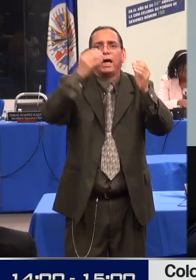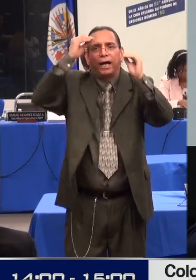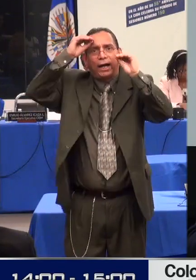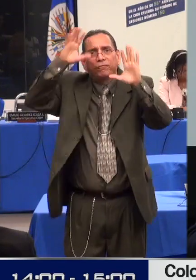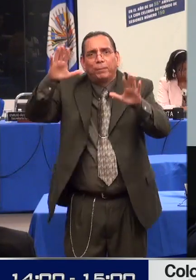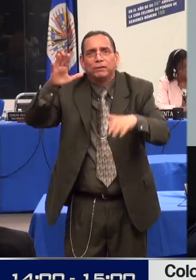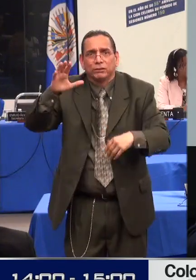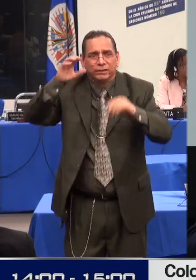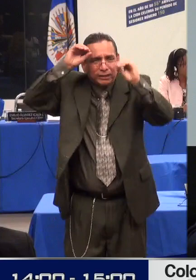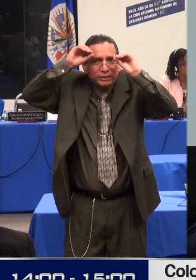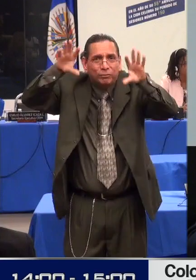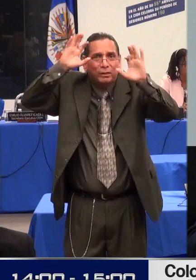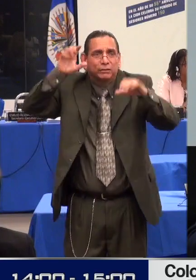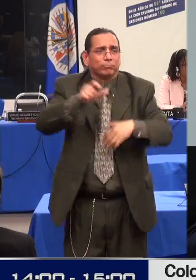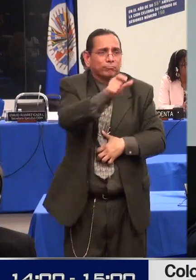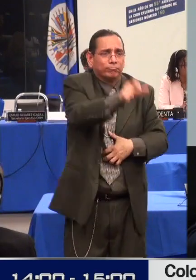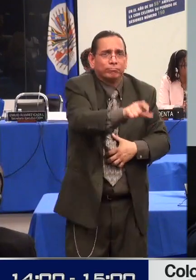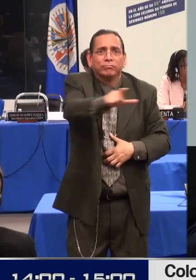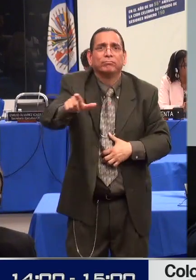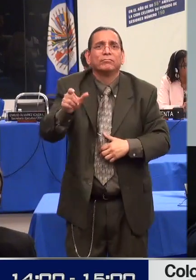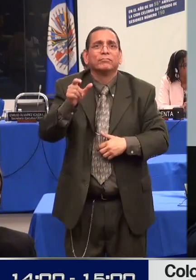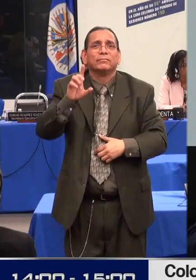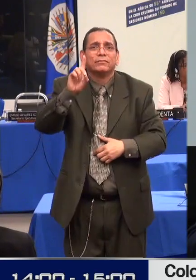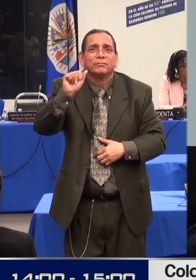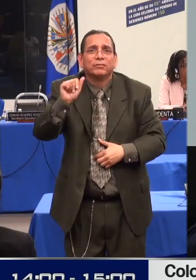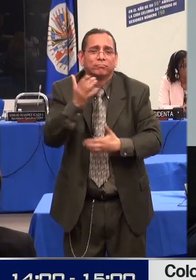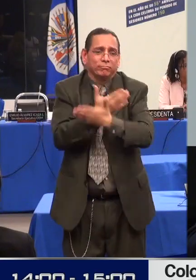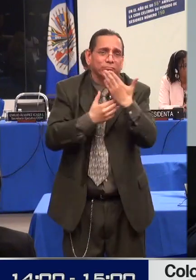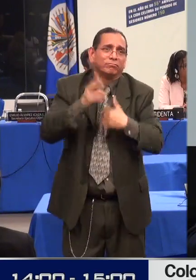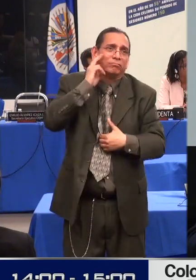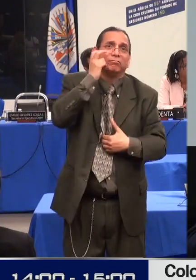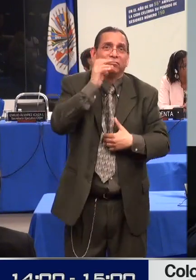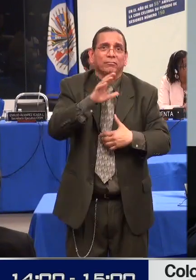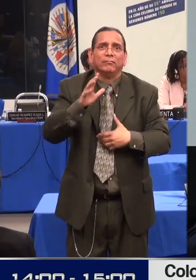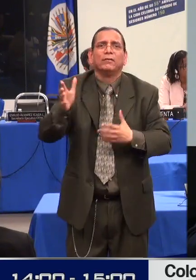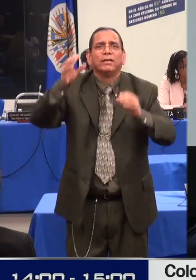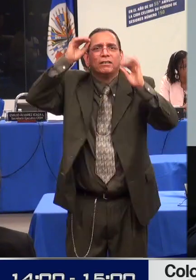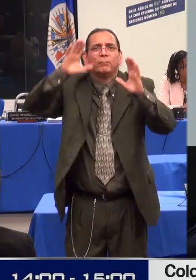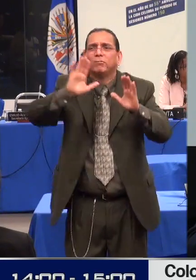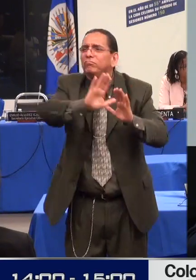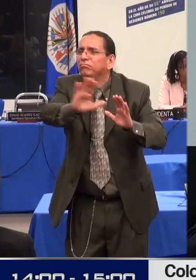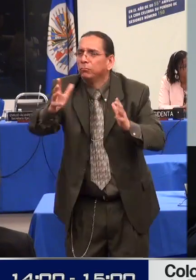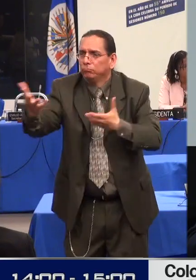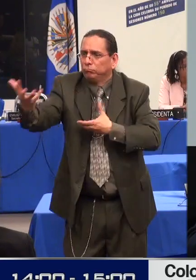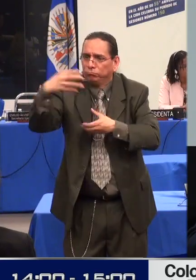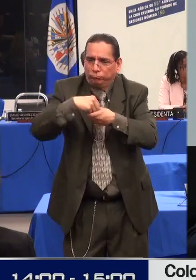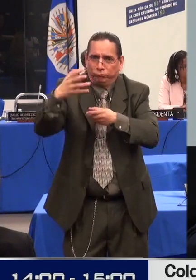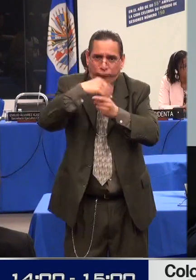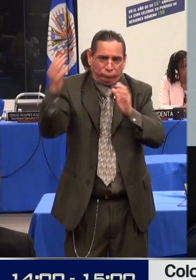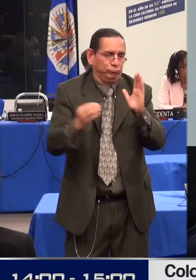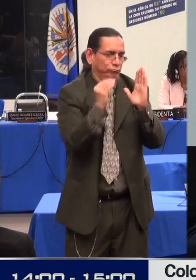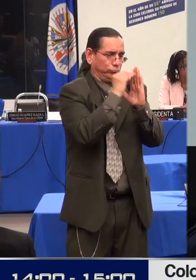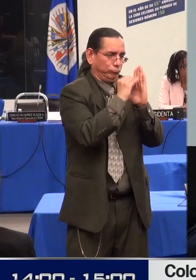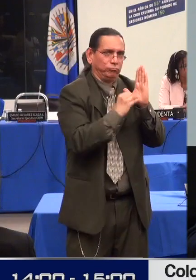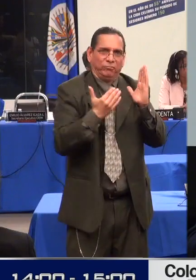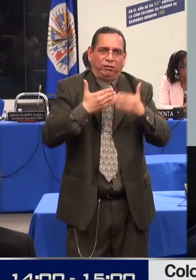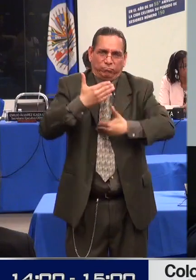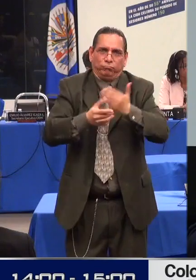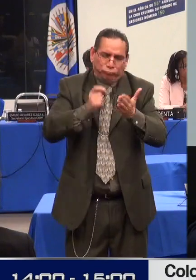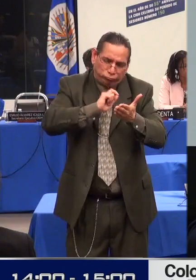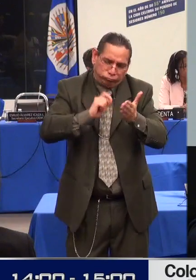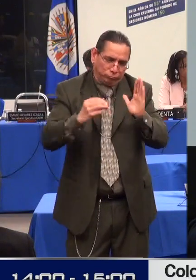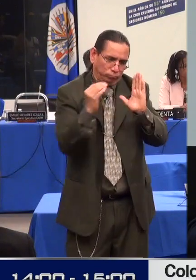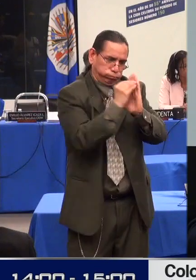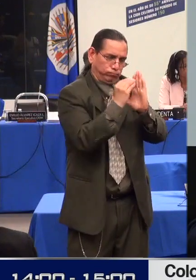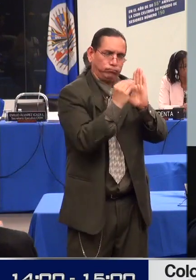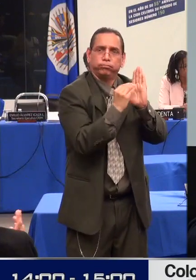Adicionalmente, como se expondrá ahora parte de la delegación, se ha desarrollado en los últimos años